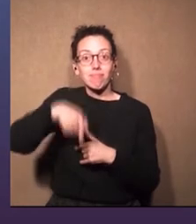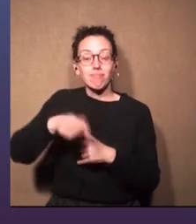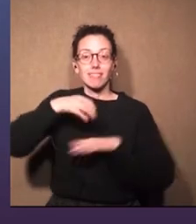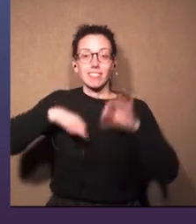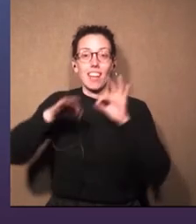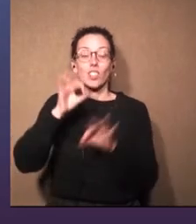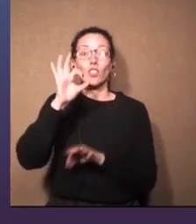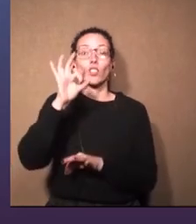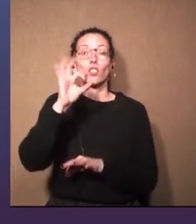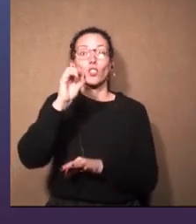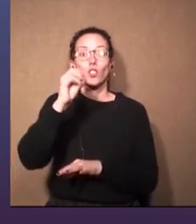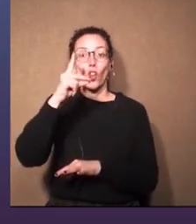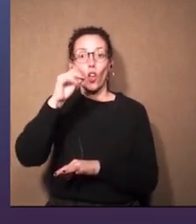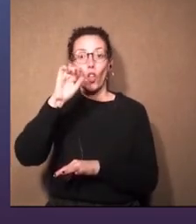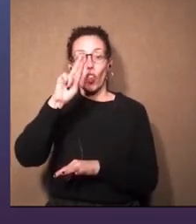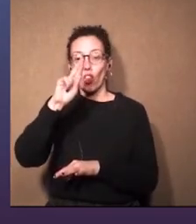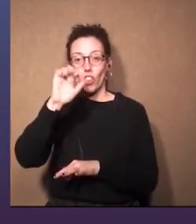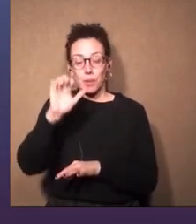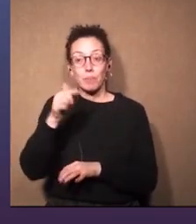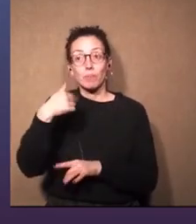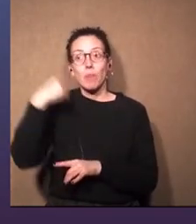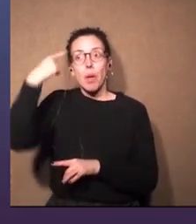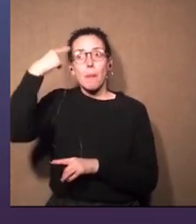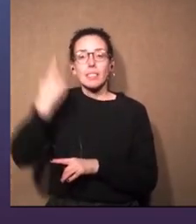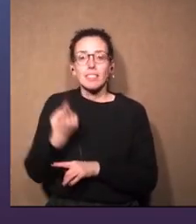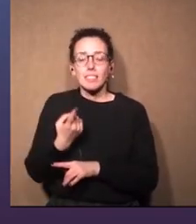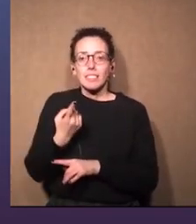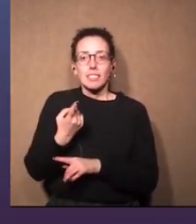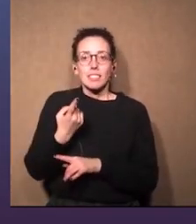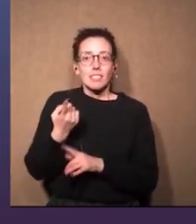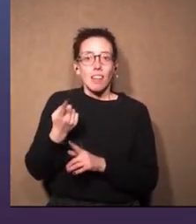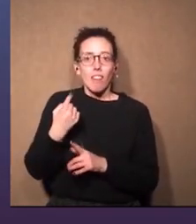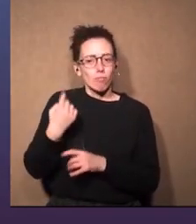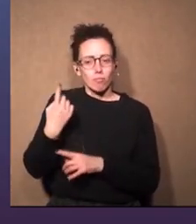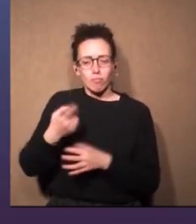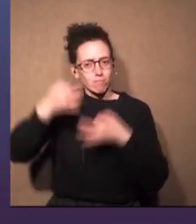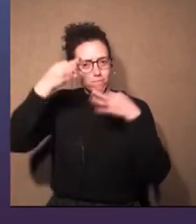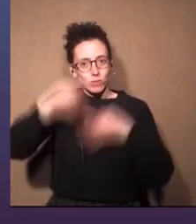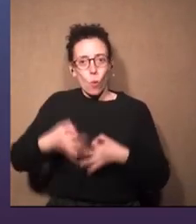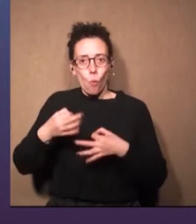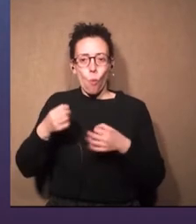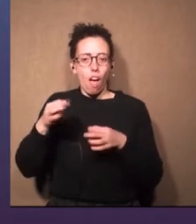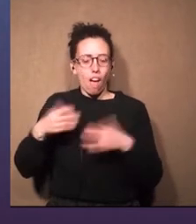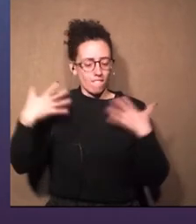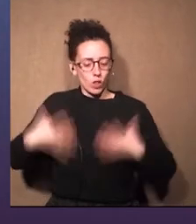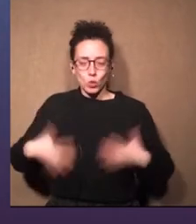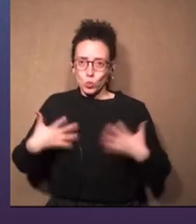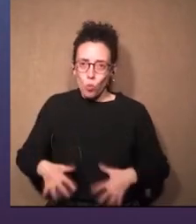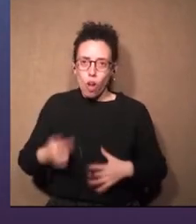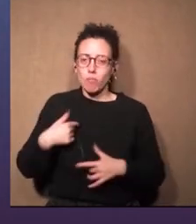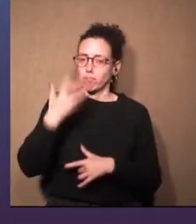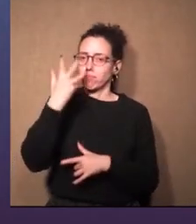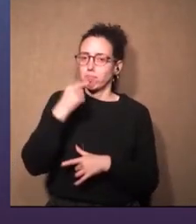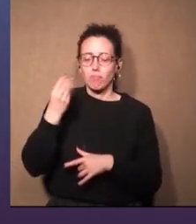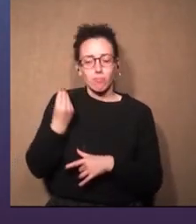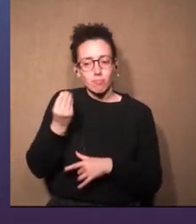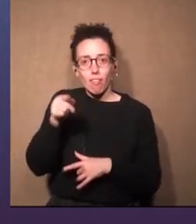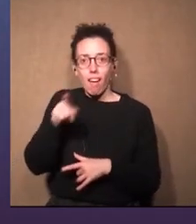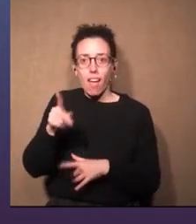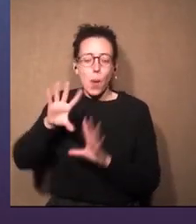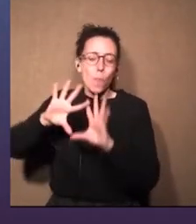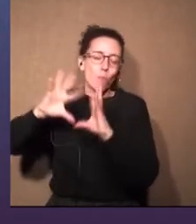acá, y yo pensaba que estaba como muy determinada, que era el vestuario, el vestuario, el vestuario,